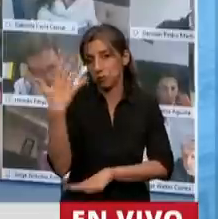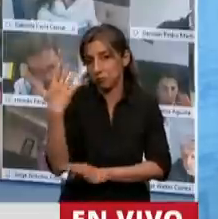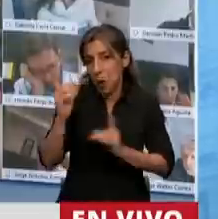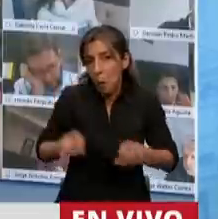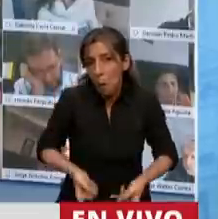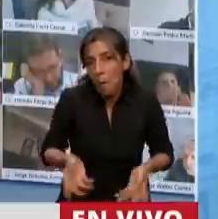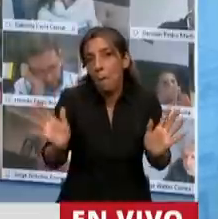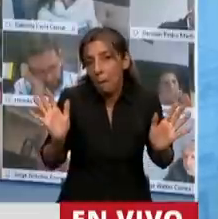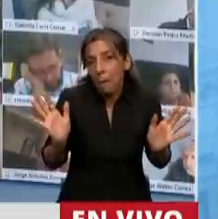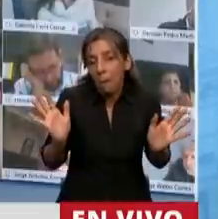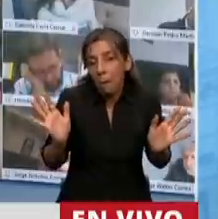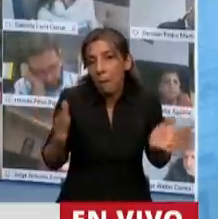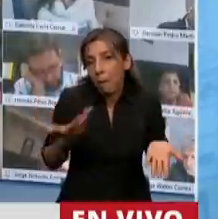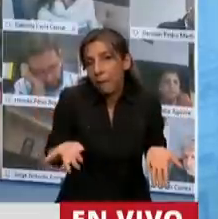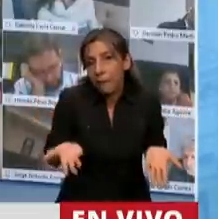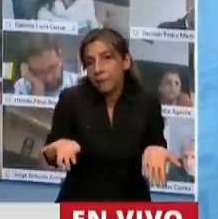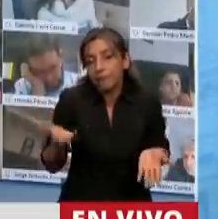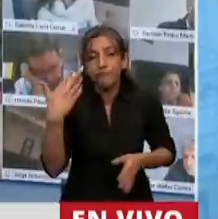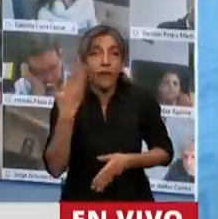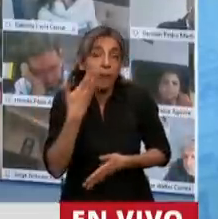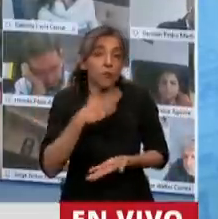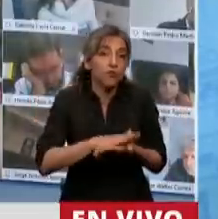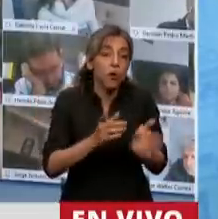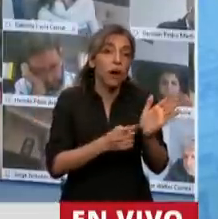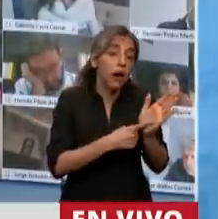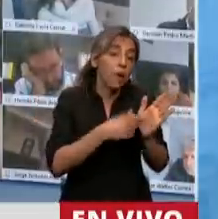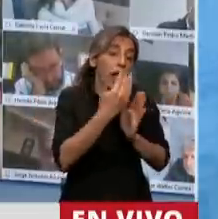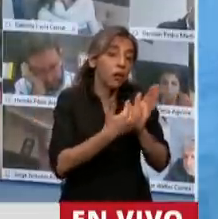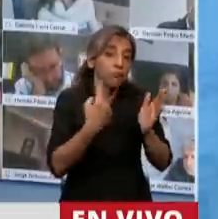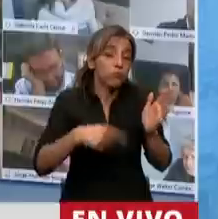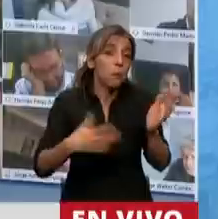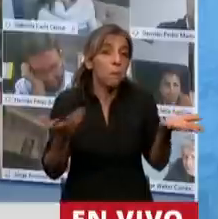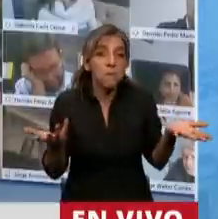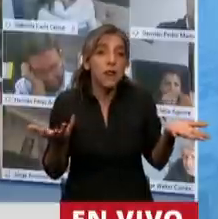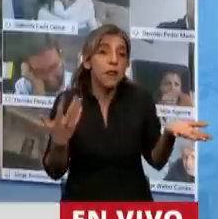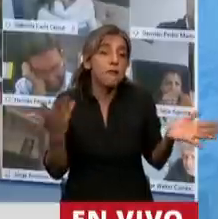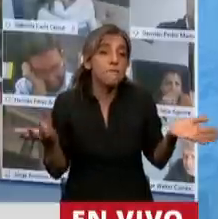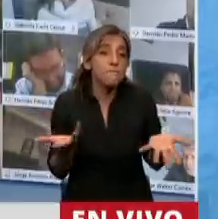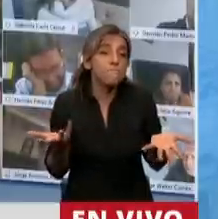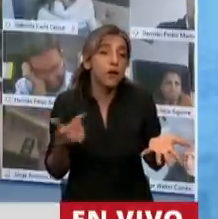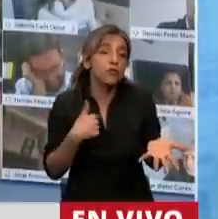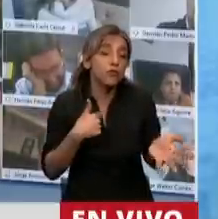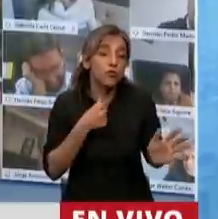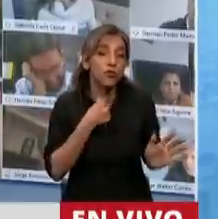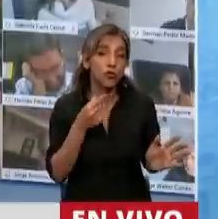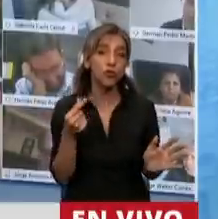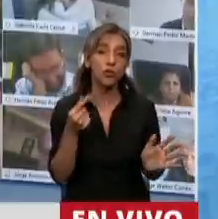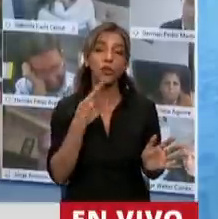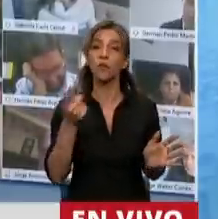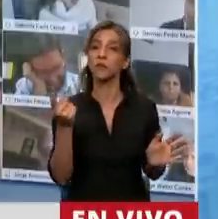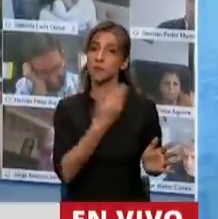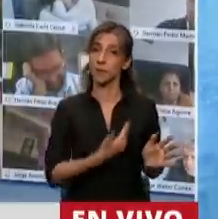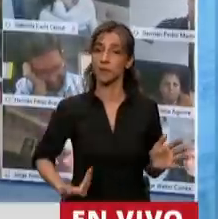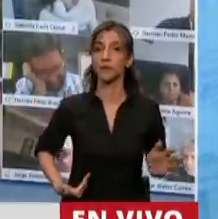yo quisiera, Presidente, decirle que usted está en un